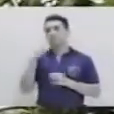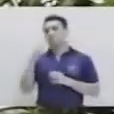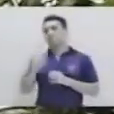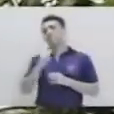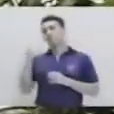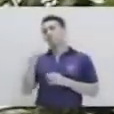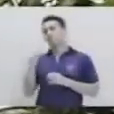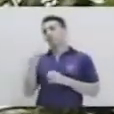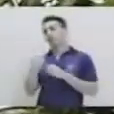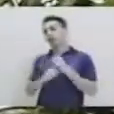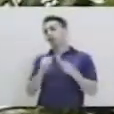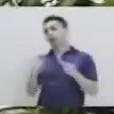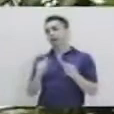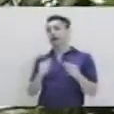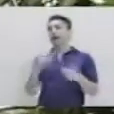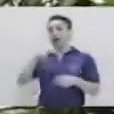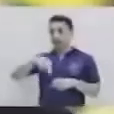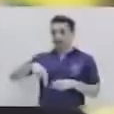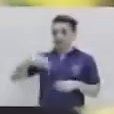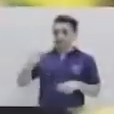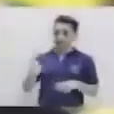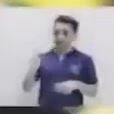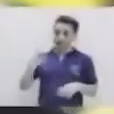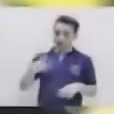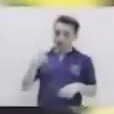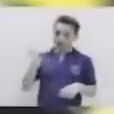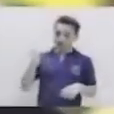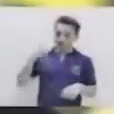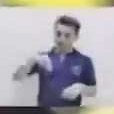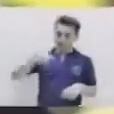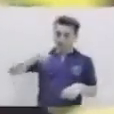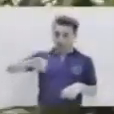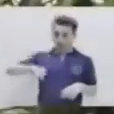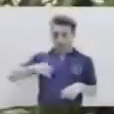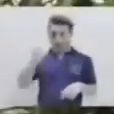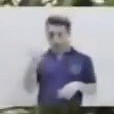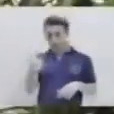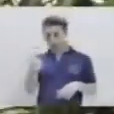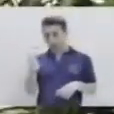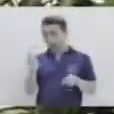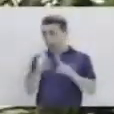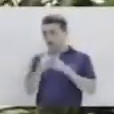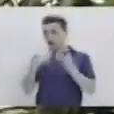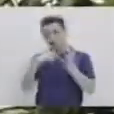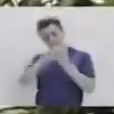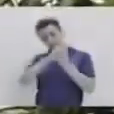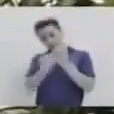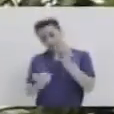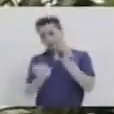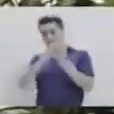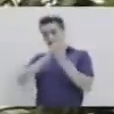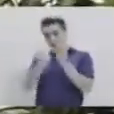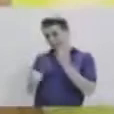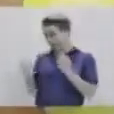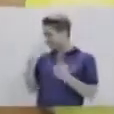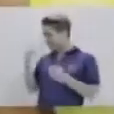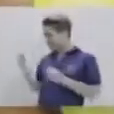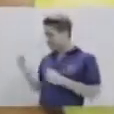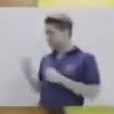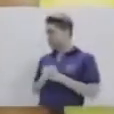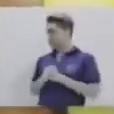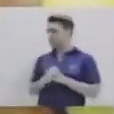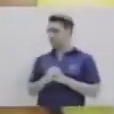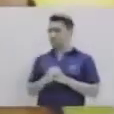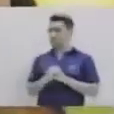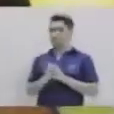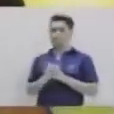está la fruta, la naranja y la naranja es como si realmente la estuviéramos pelando de esta manera. Con la